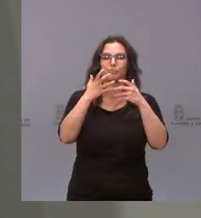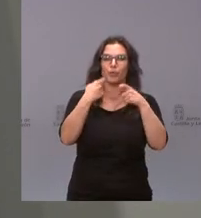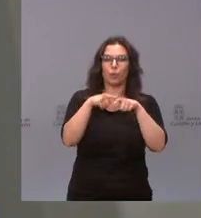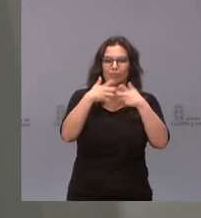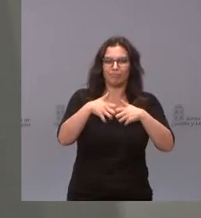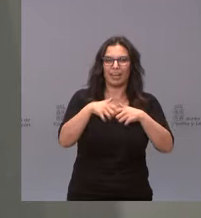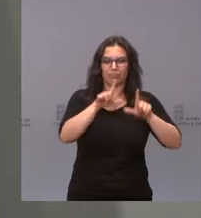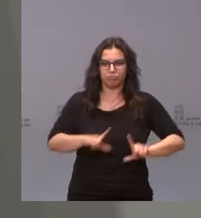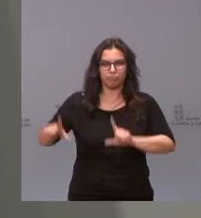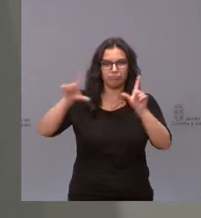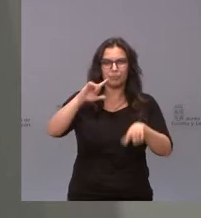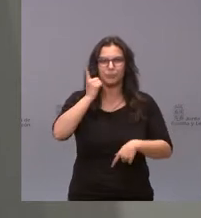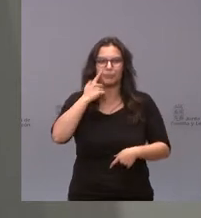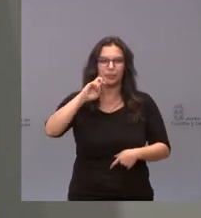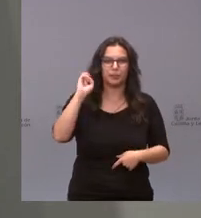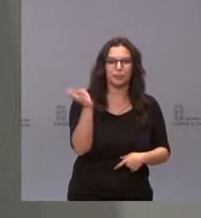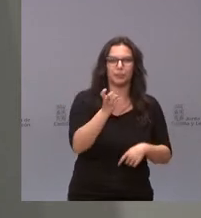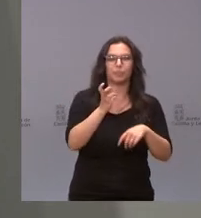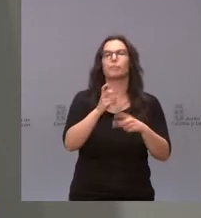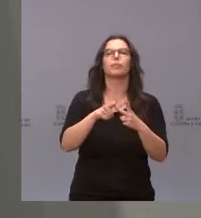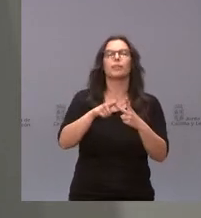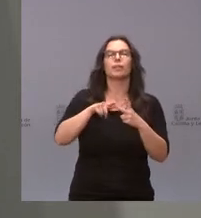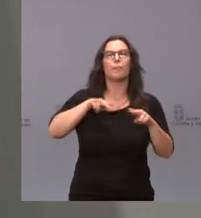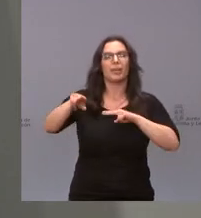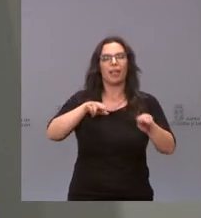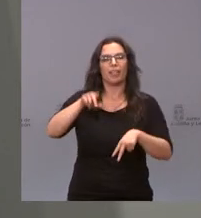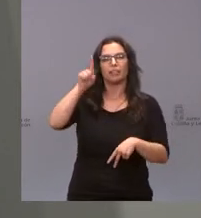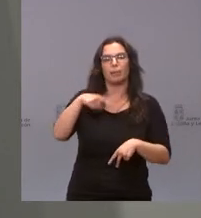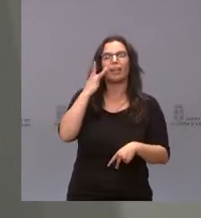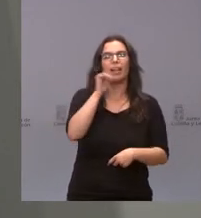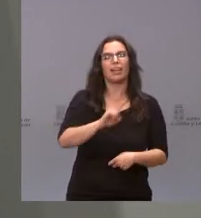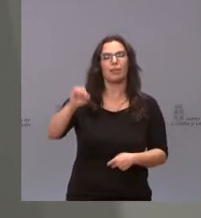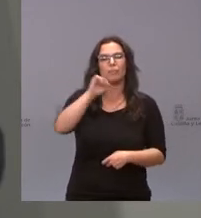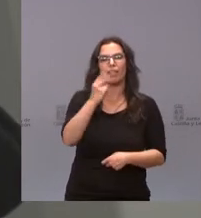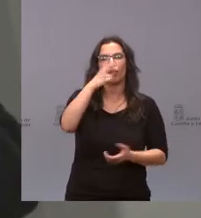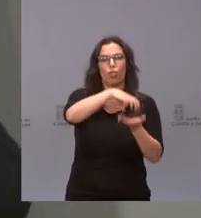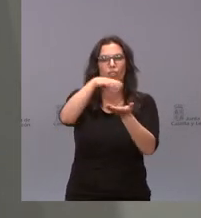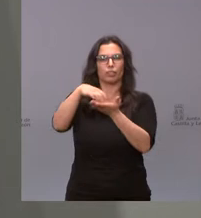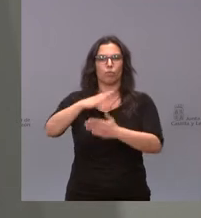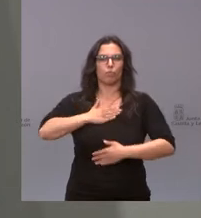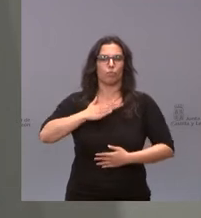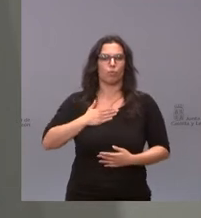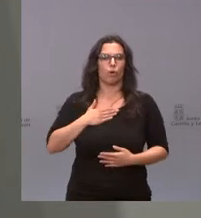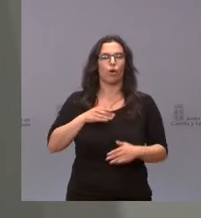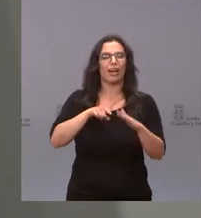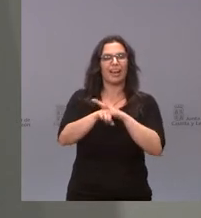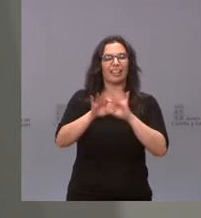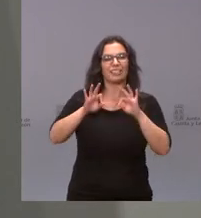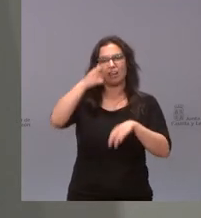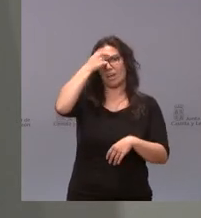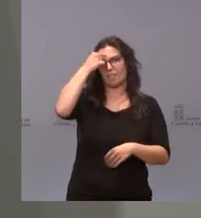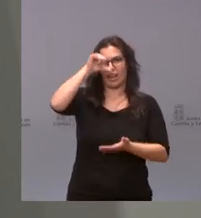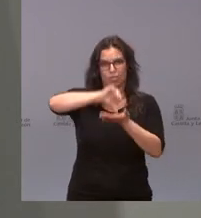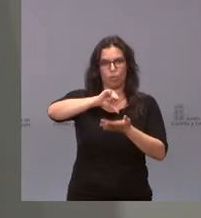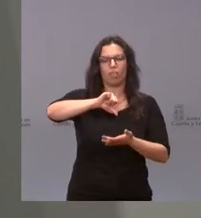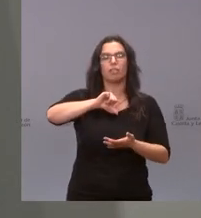de los servicios de atención especializada en Miranda, la limpieza de instalaciones en dos centros dependientes de la gerencia en Ávila, situados en la capital